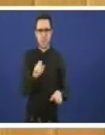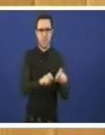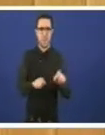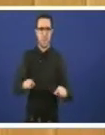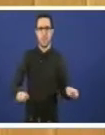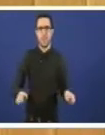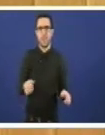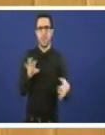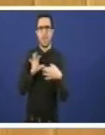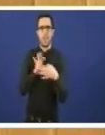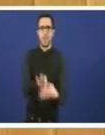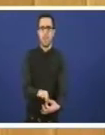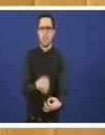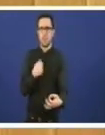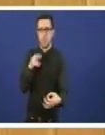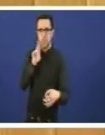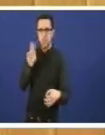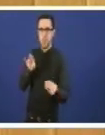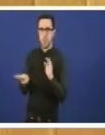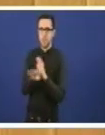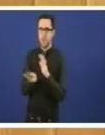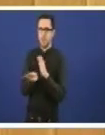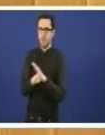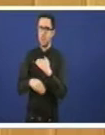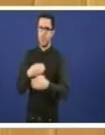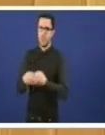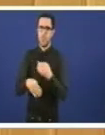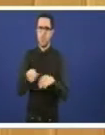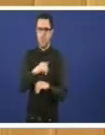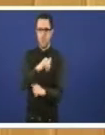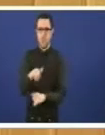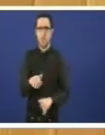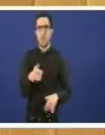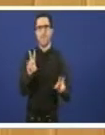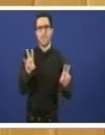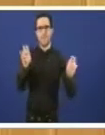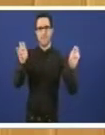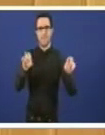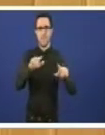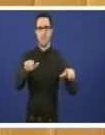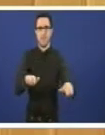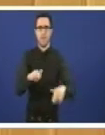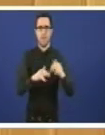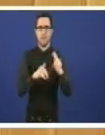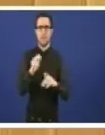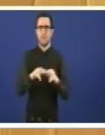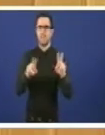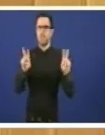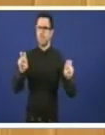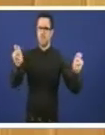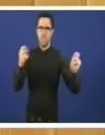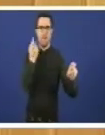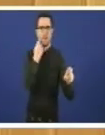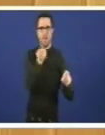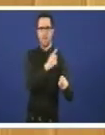e siguen polo que se ve en relación coa ubicación desta instalación é unha cuestión inusitada pasou de ser